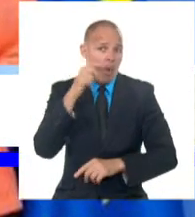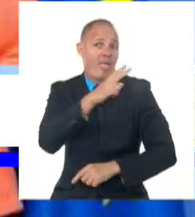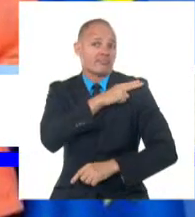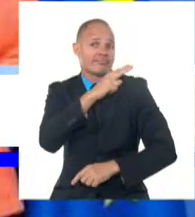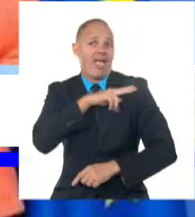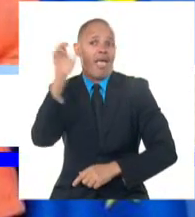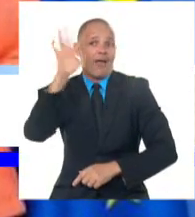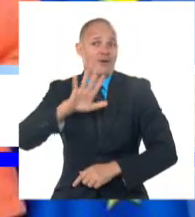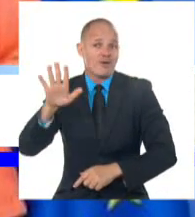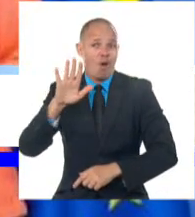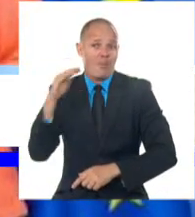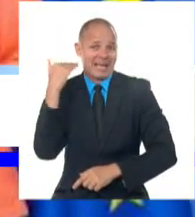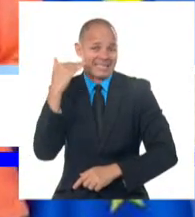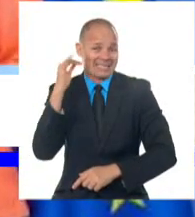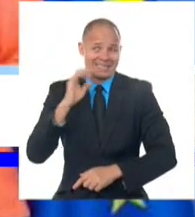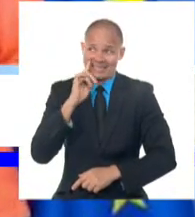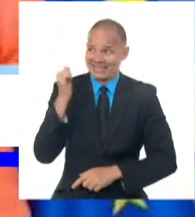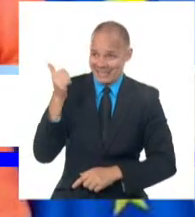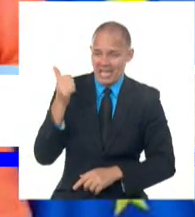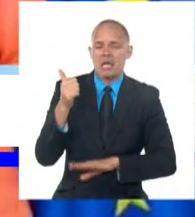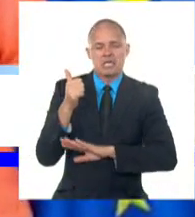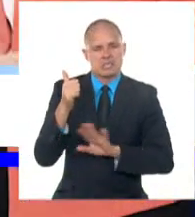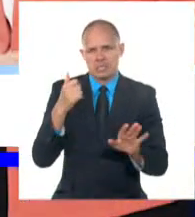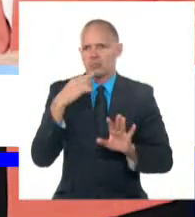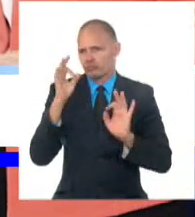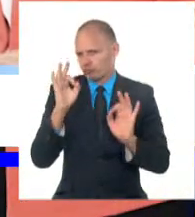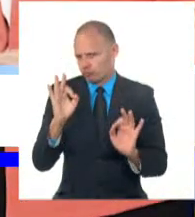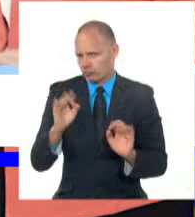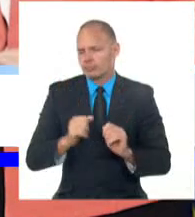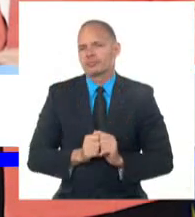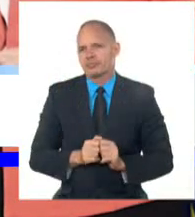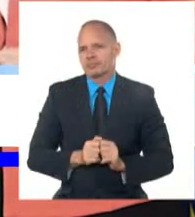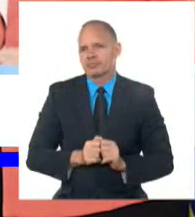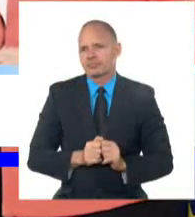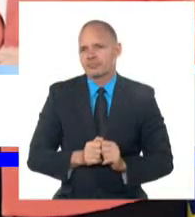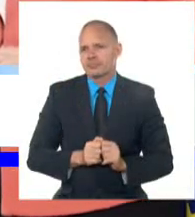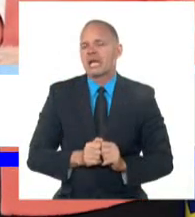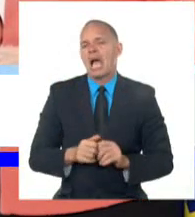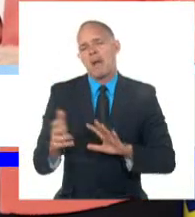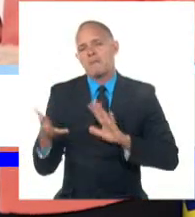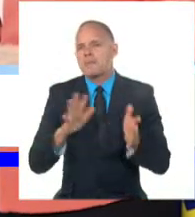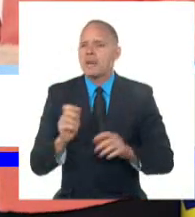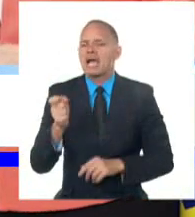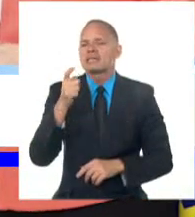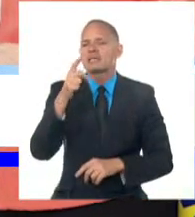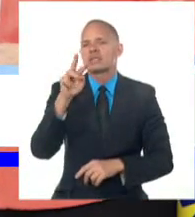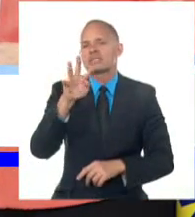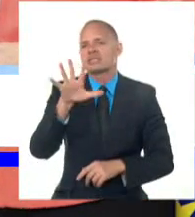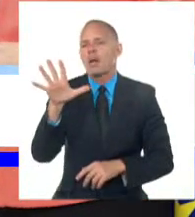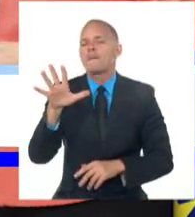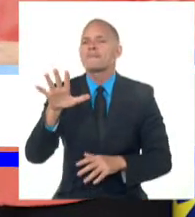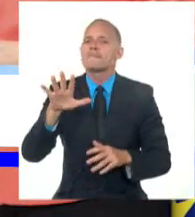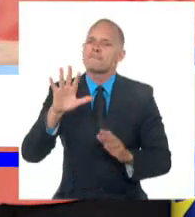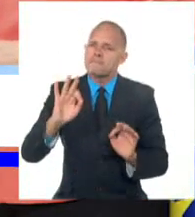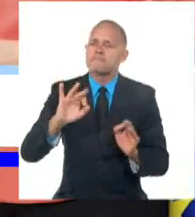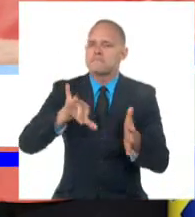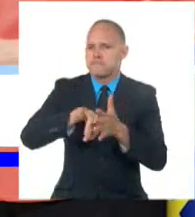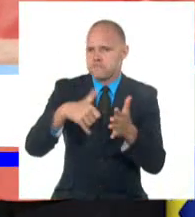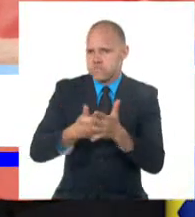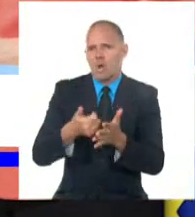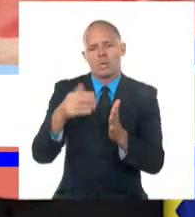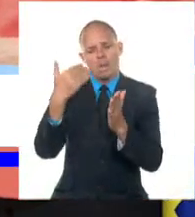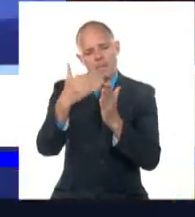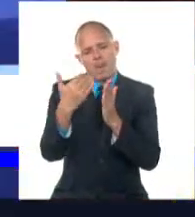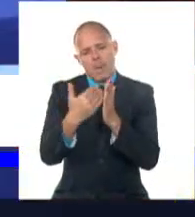previa a la cumbre CELAC Unión Europea, Von der Leyen precisó, abro comillas, más de 135 proyectos ya están en la línea de